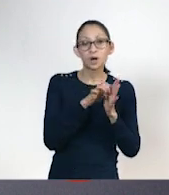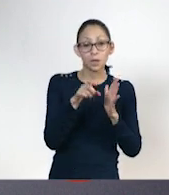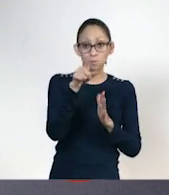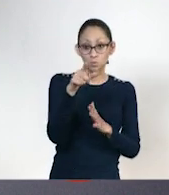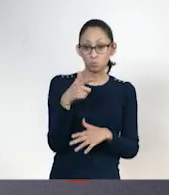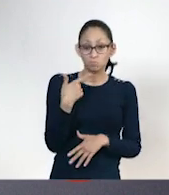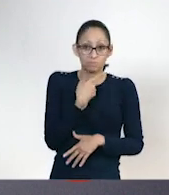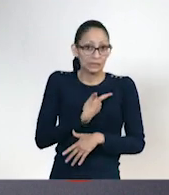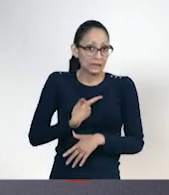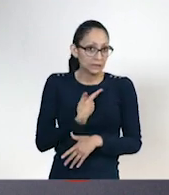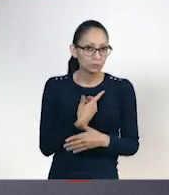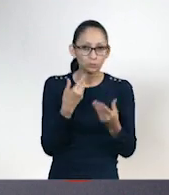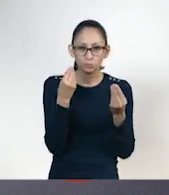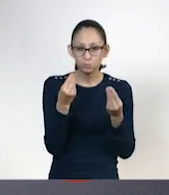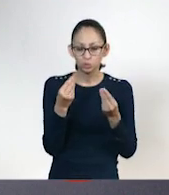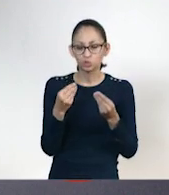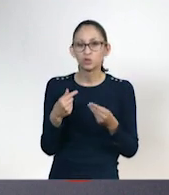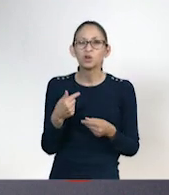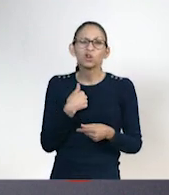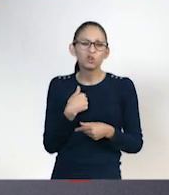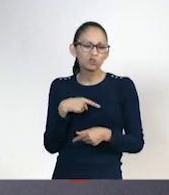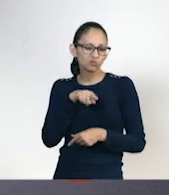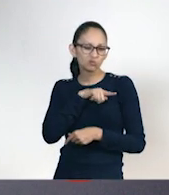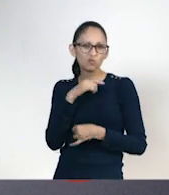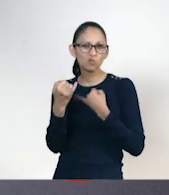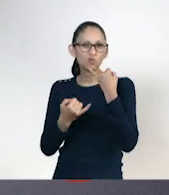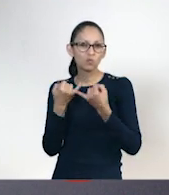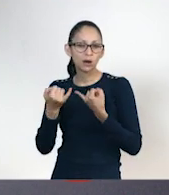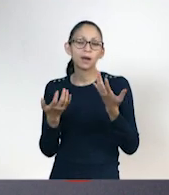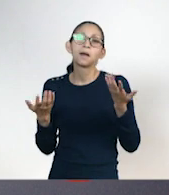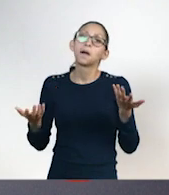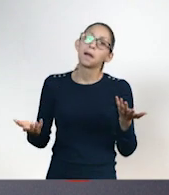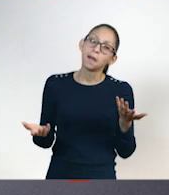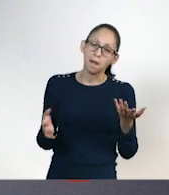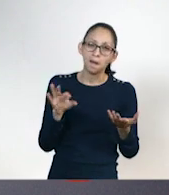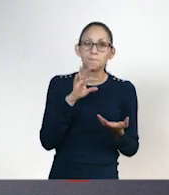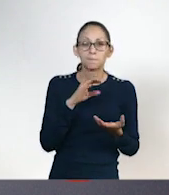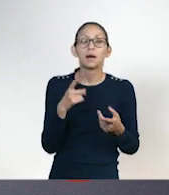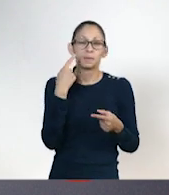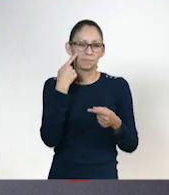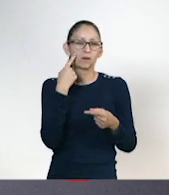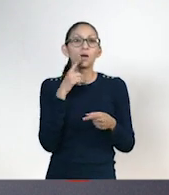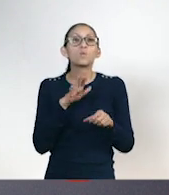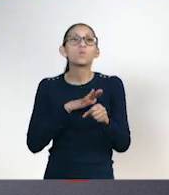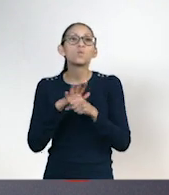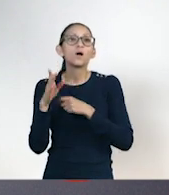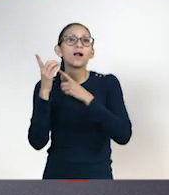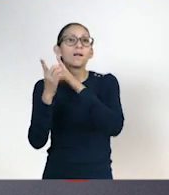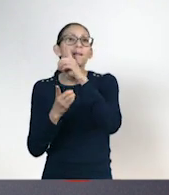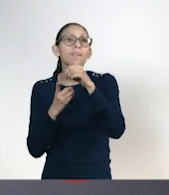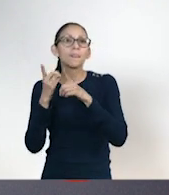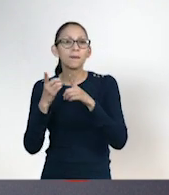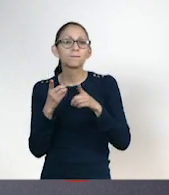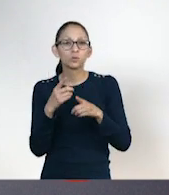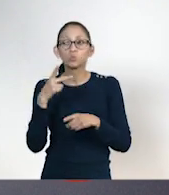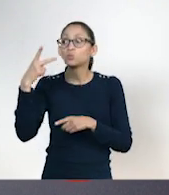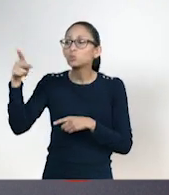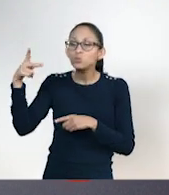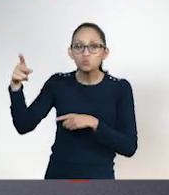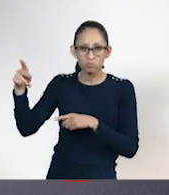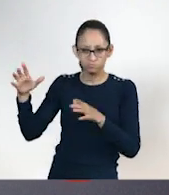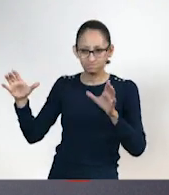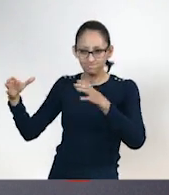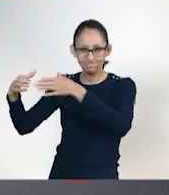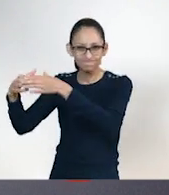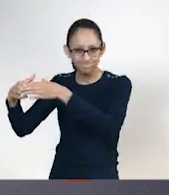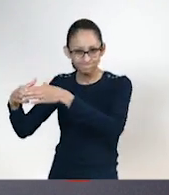deportes de manera individual, entonces te recomendaría investigar, primero, ¿cuáles son los deportes que se practican en tu comunidad? O algo que te